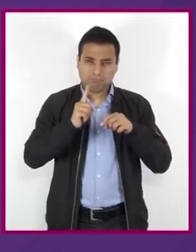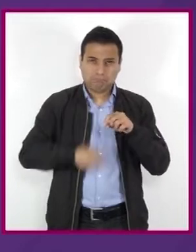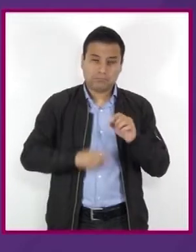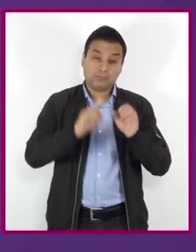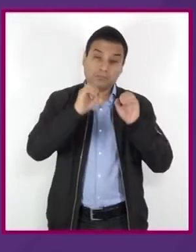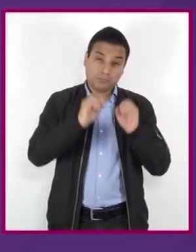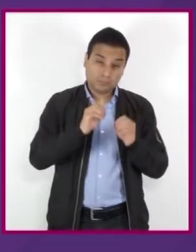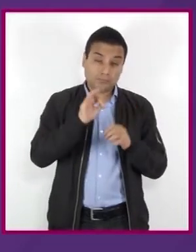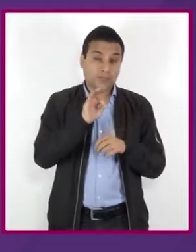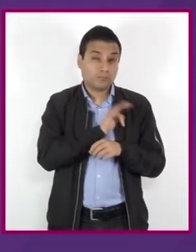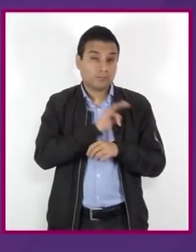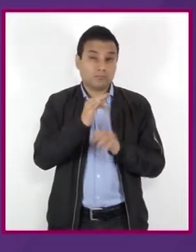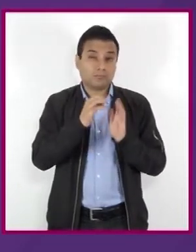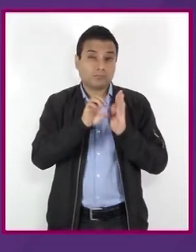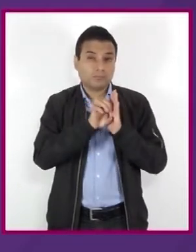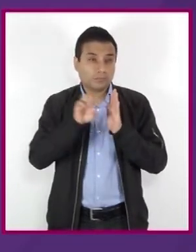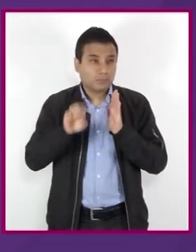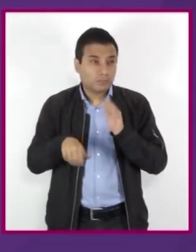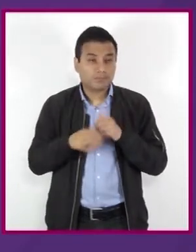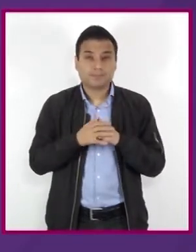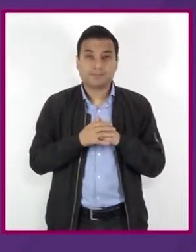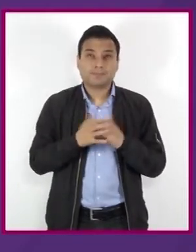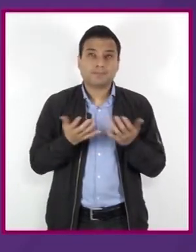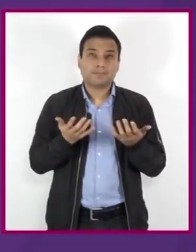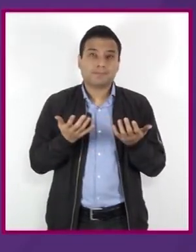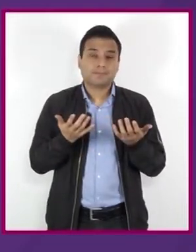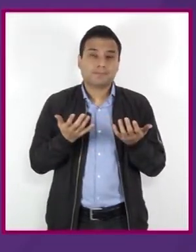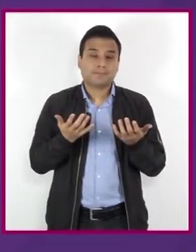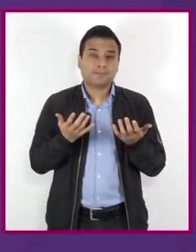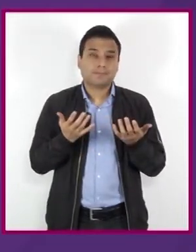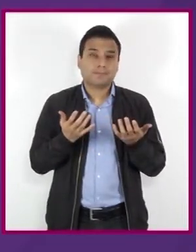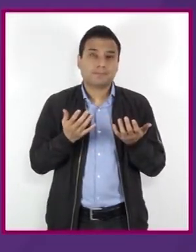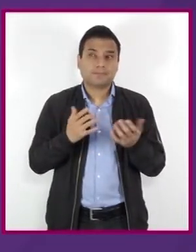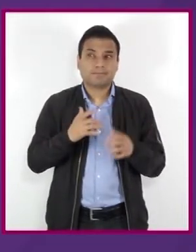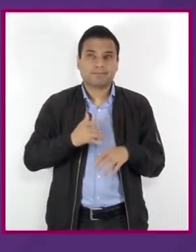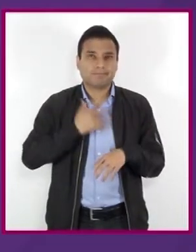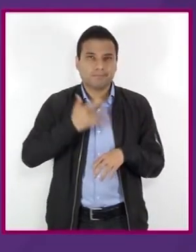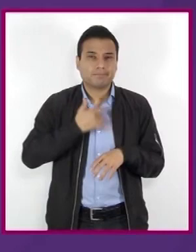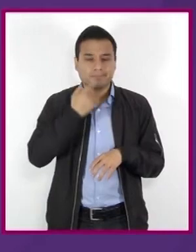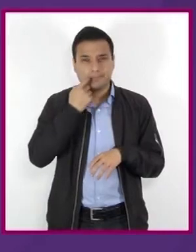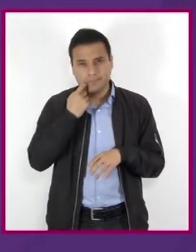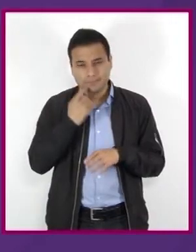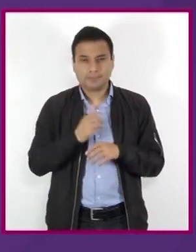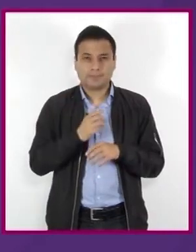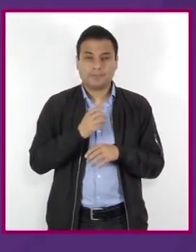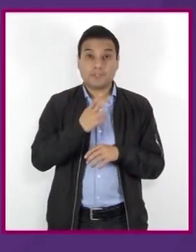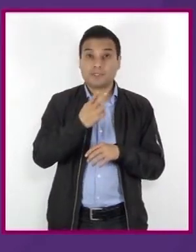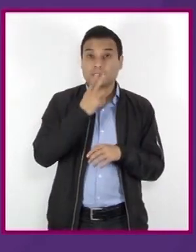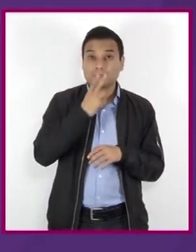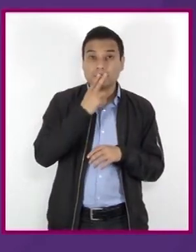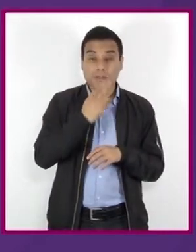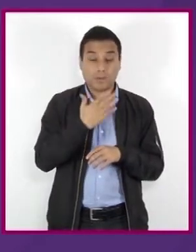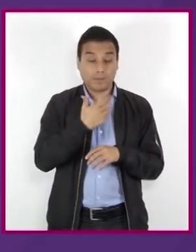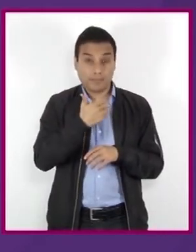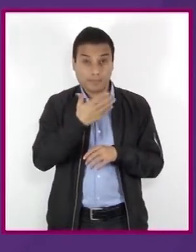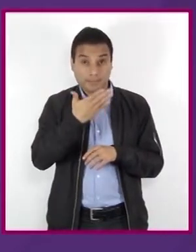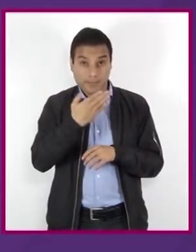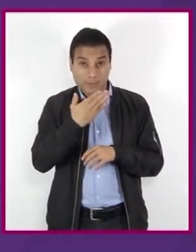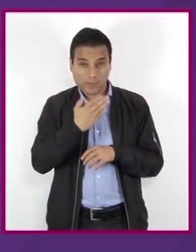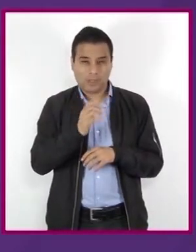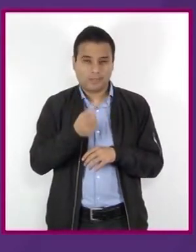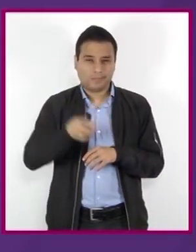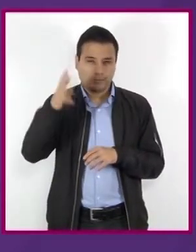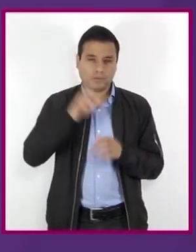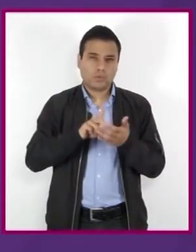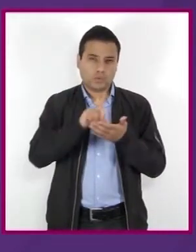situaciones particulares como en el caso de las drogas. El cigarro y la marihuana son drogas psicoactivas.